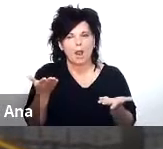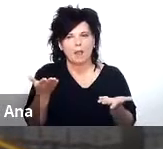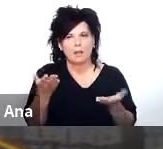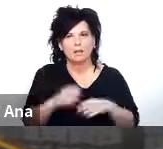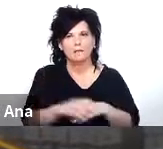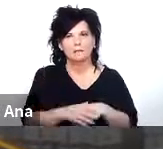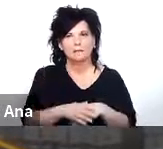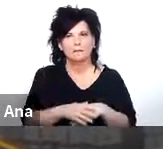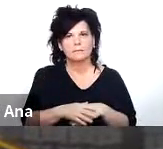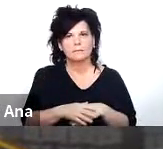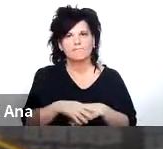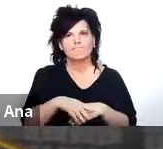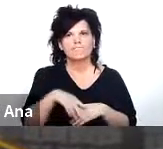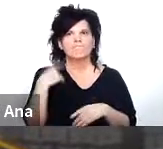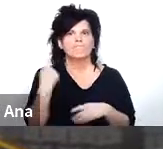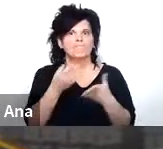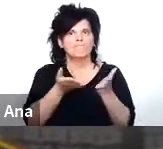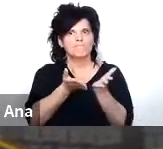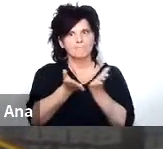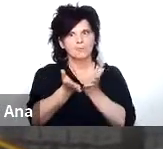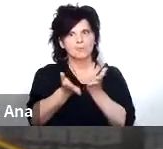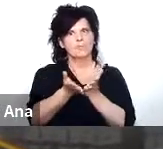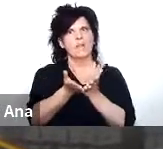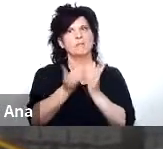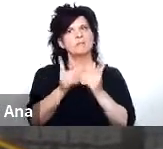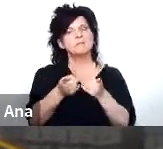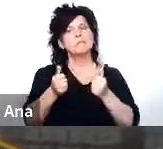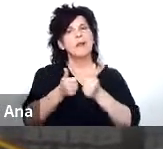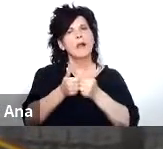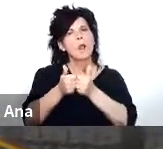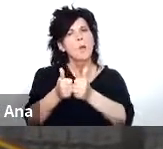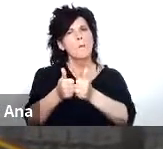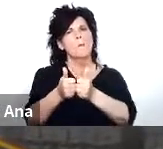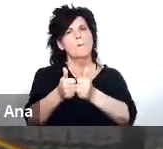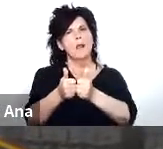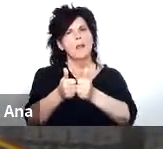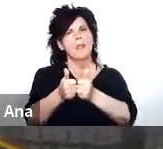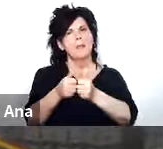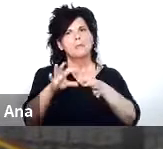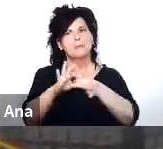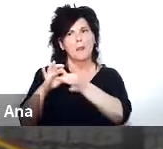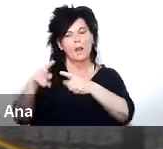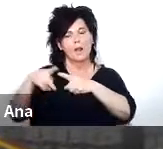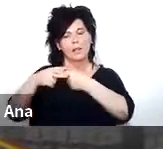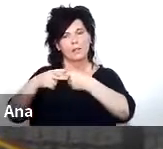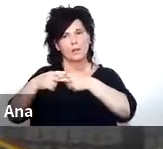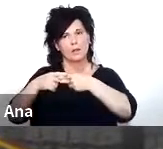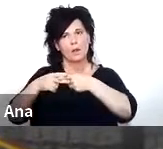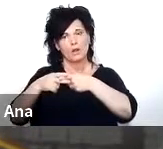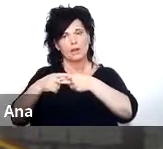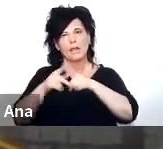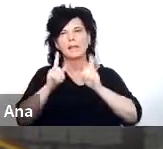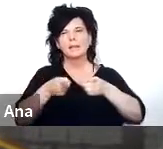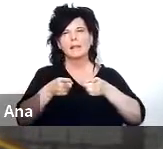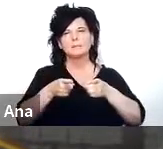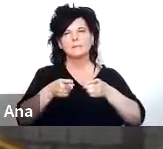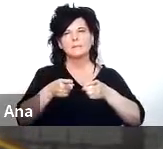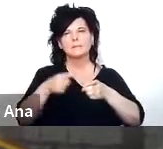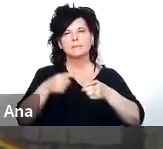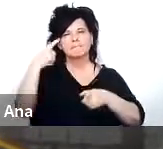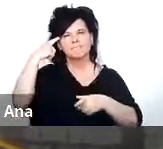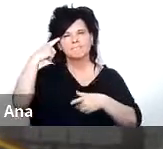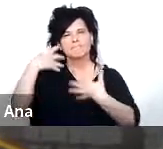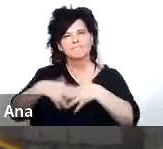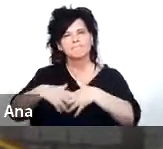obviamente con nuestros servicios con un acompañamiento desde el punto de vista de la tecnología y también analizando de qué otras